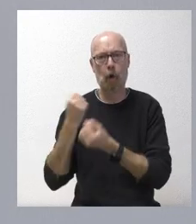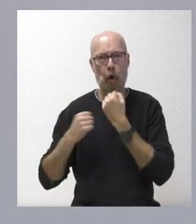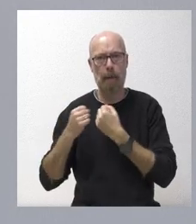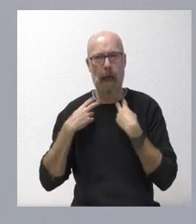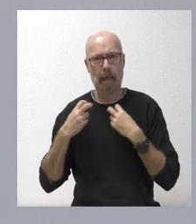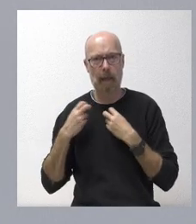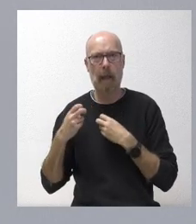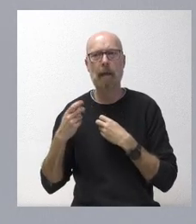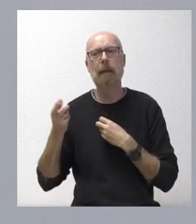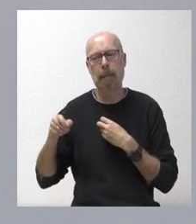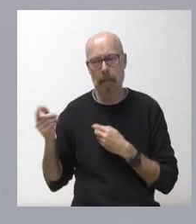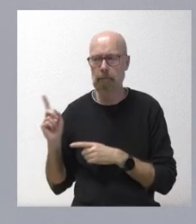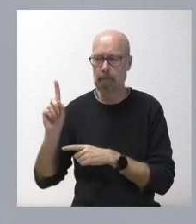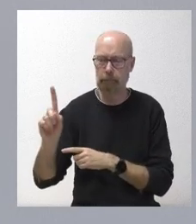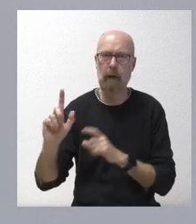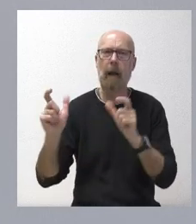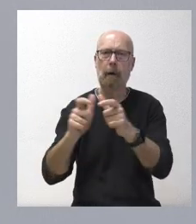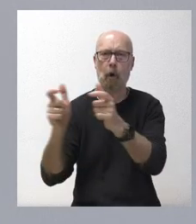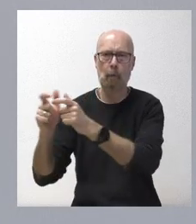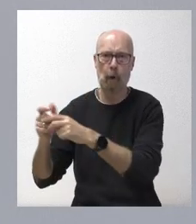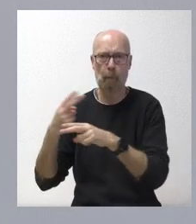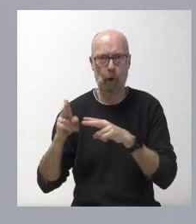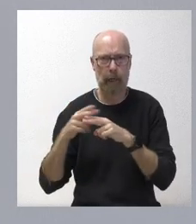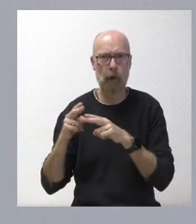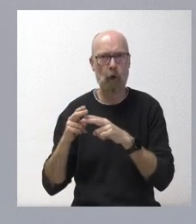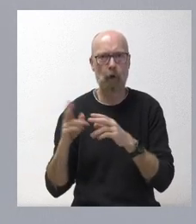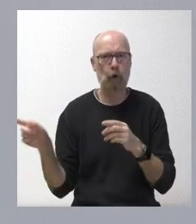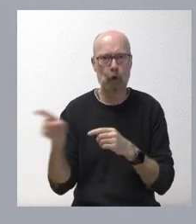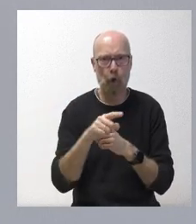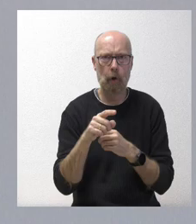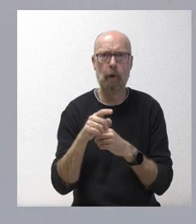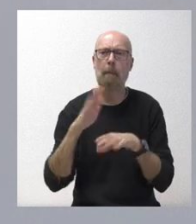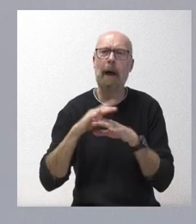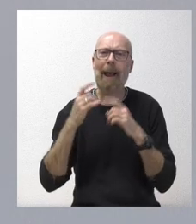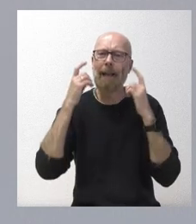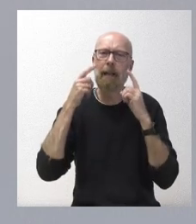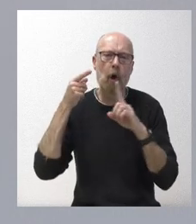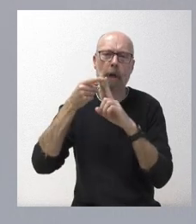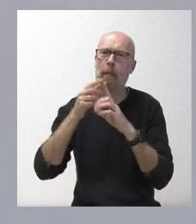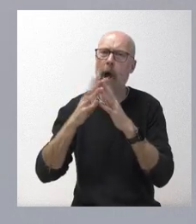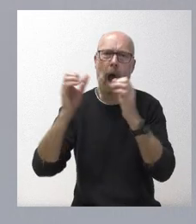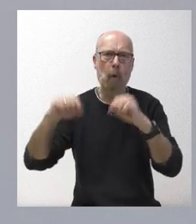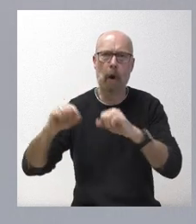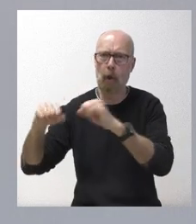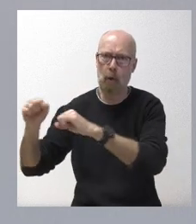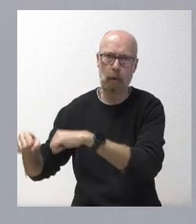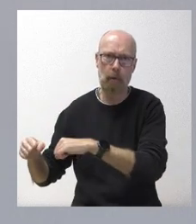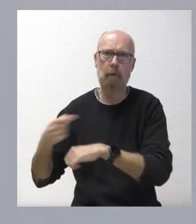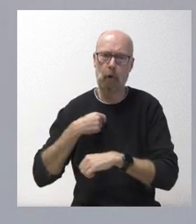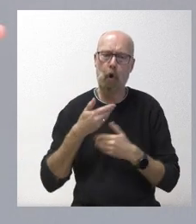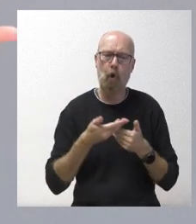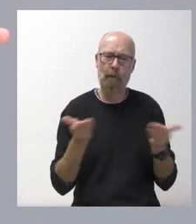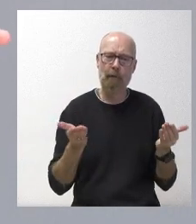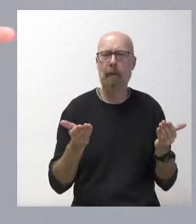representantes de todos los partidos políticos, con representación parlamentaria, para intentar alcanzar un acuerdo. Yo todavía tengo confianza en que esto se pueda producir.